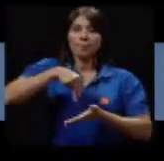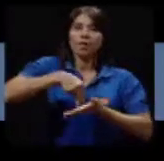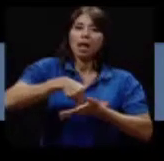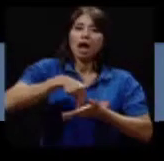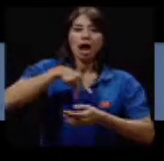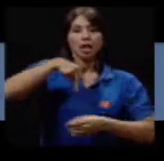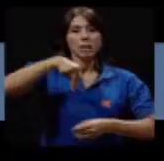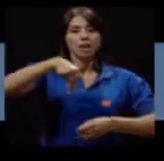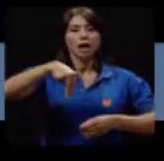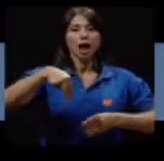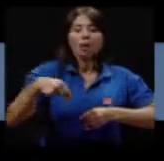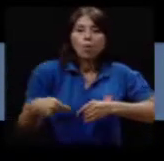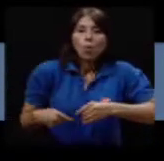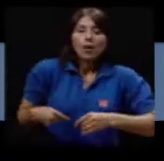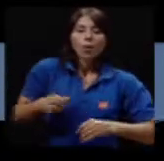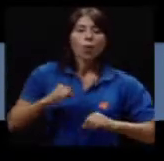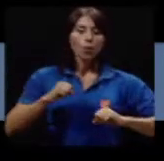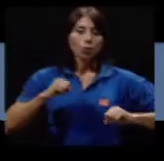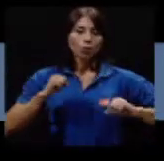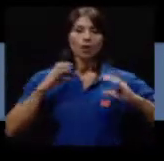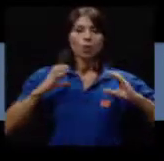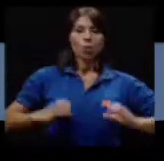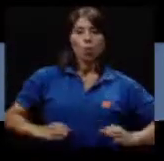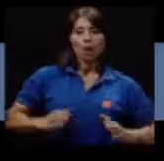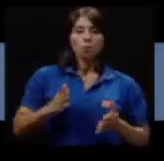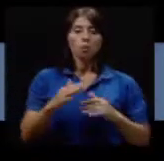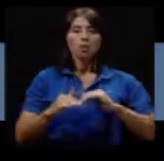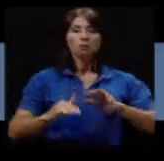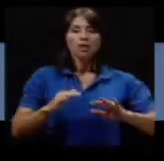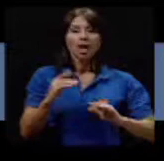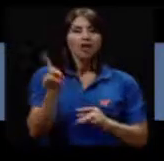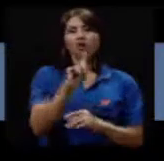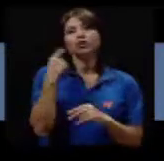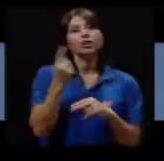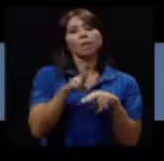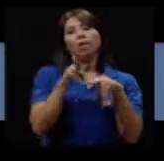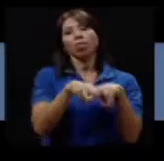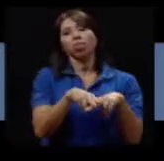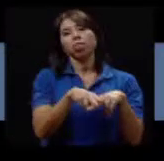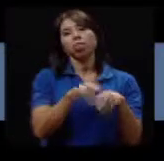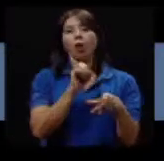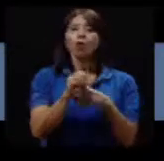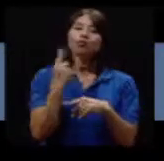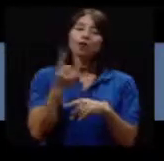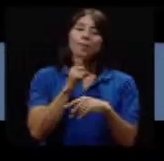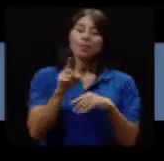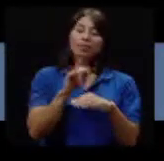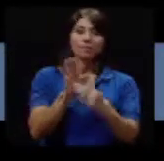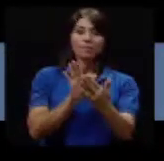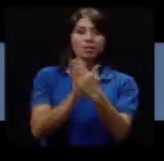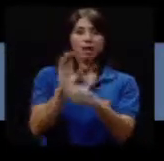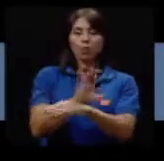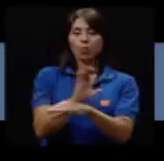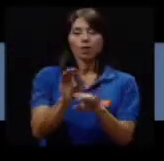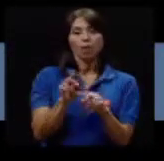mover hombros el cuerpo cada cierto tiempo y no estar siempre sentado o siempre frente a la cintura